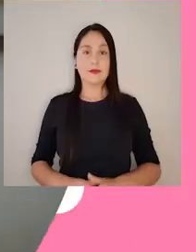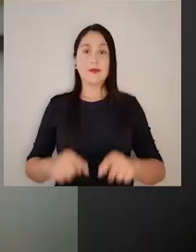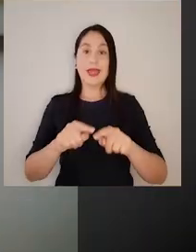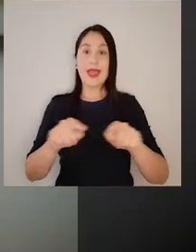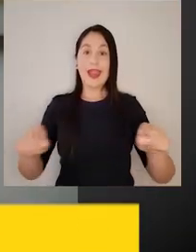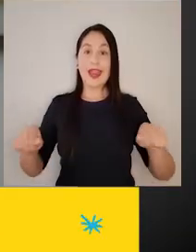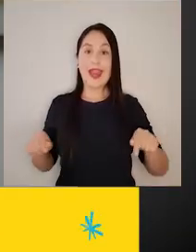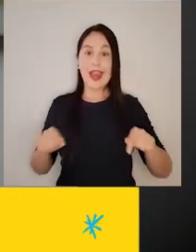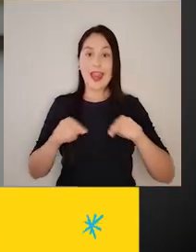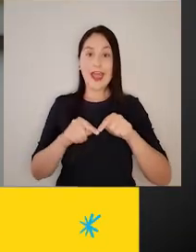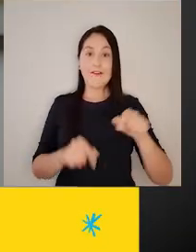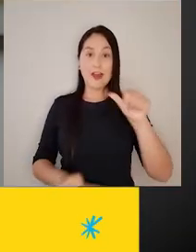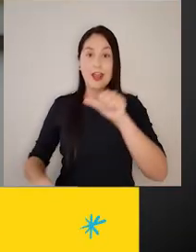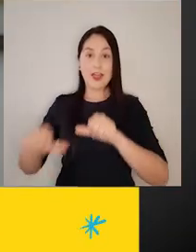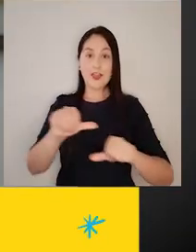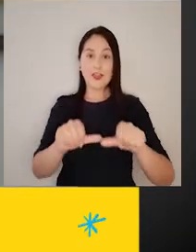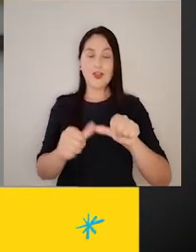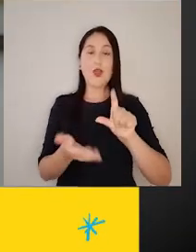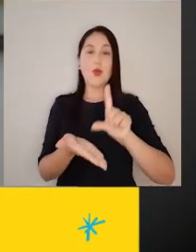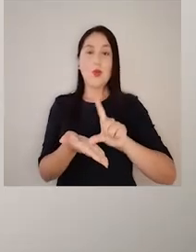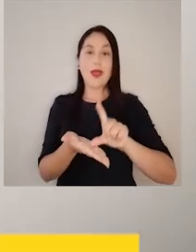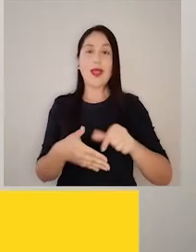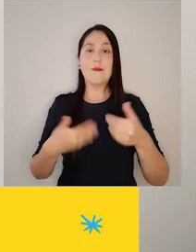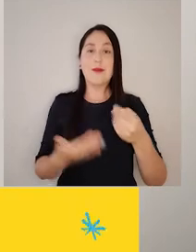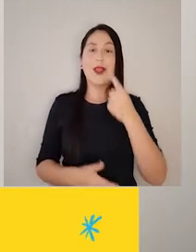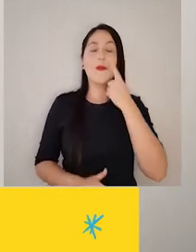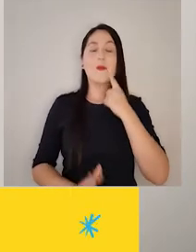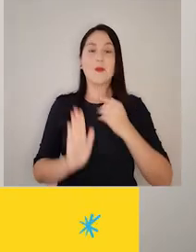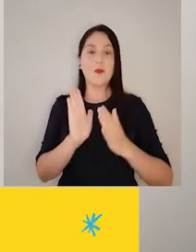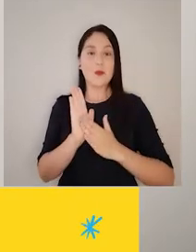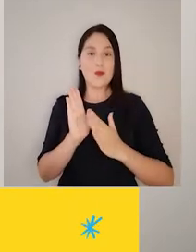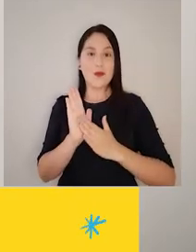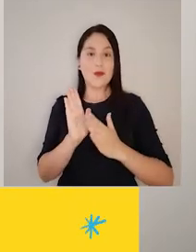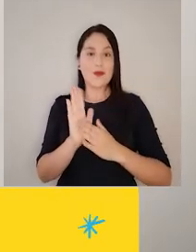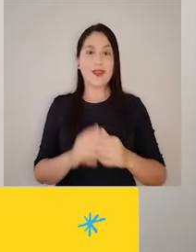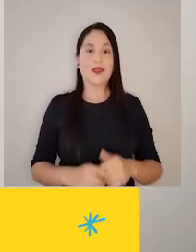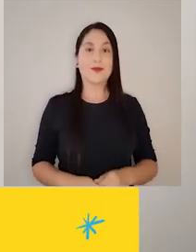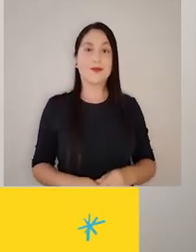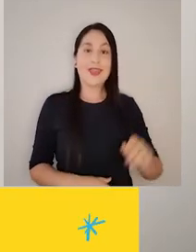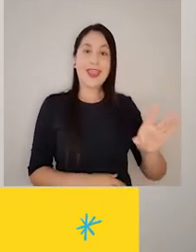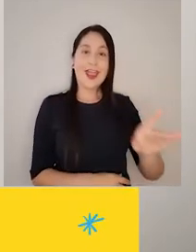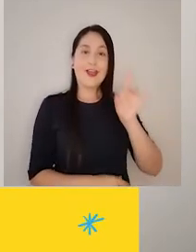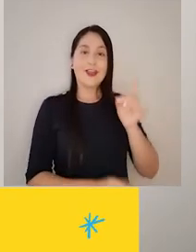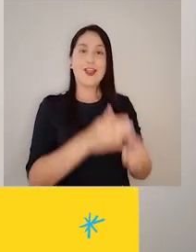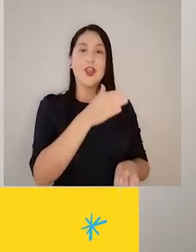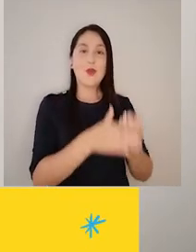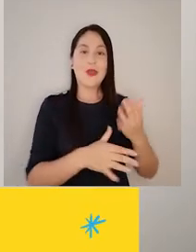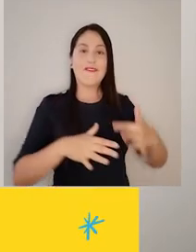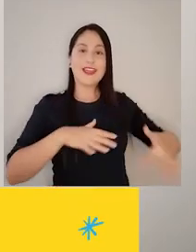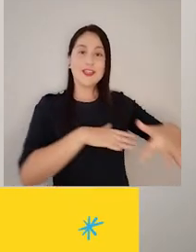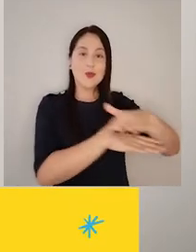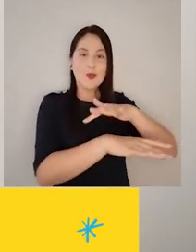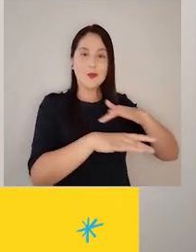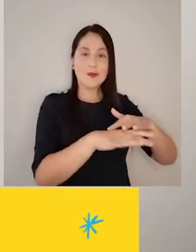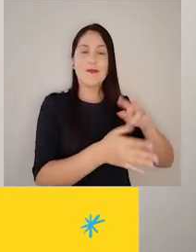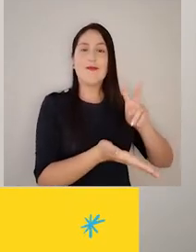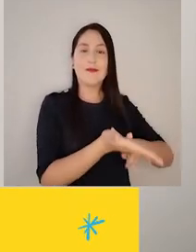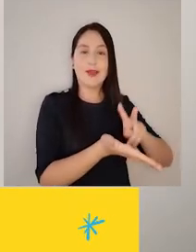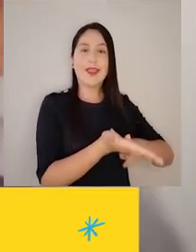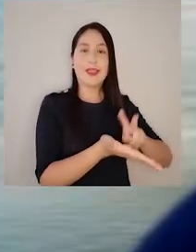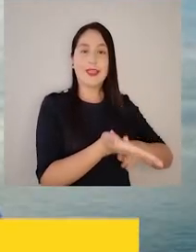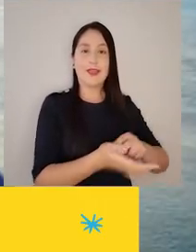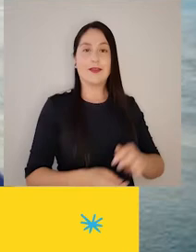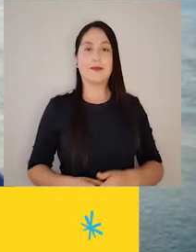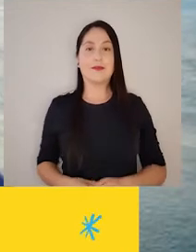Un laboratorio es un espacio de experimentación. Y de buscar nuevas realidades, buscar nuevas